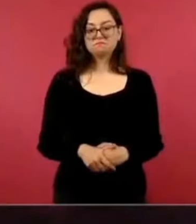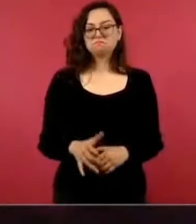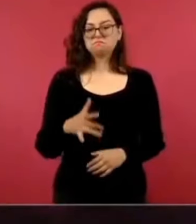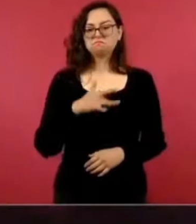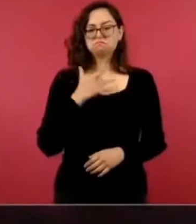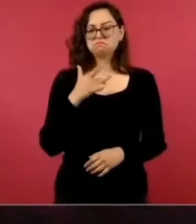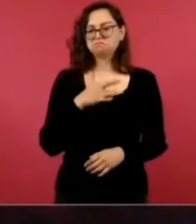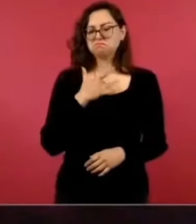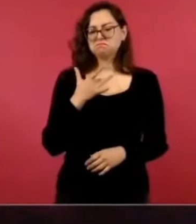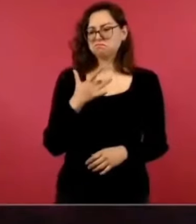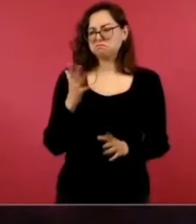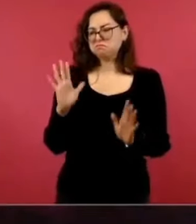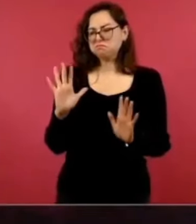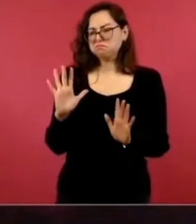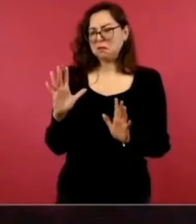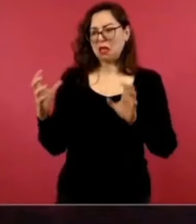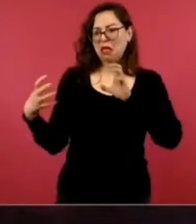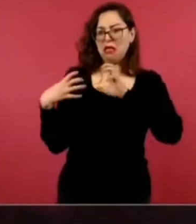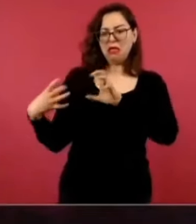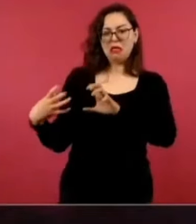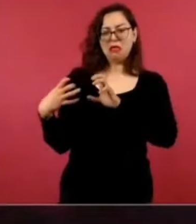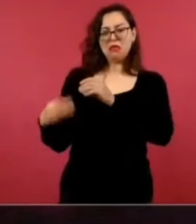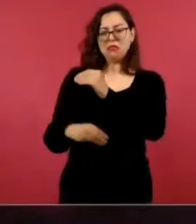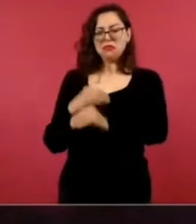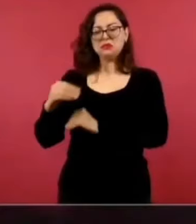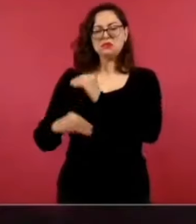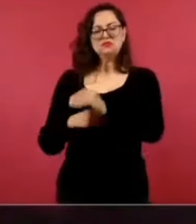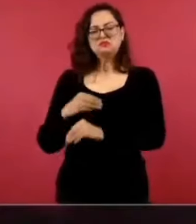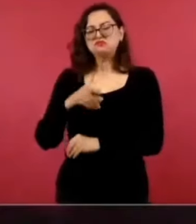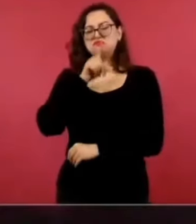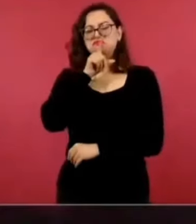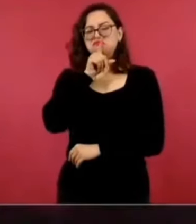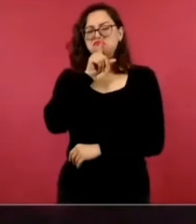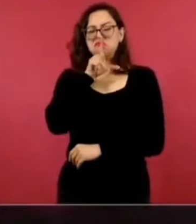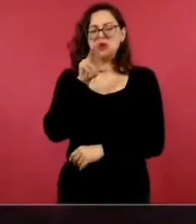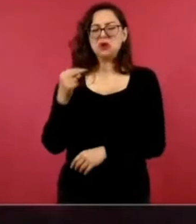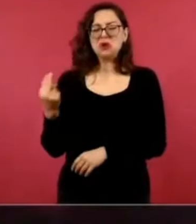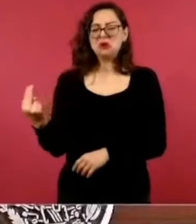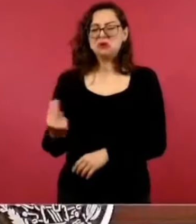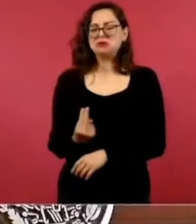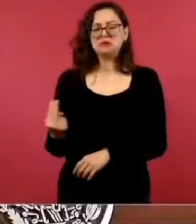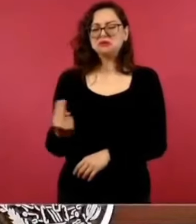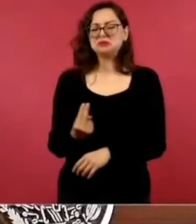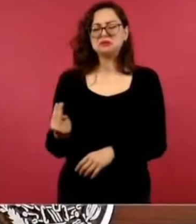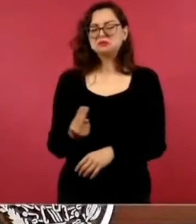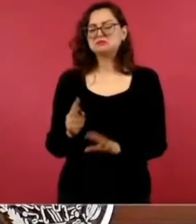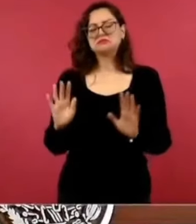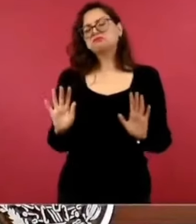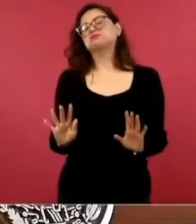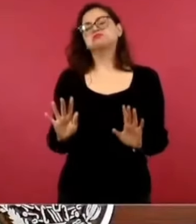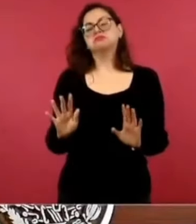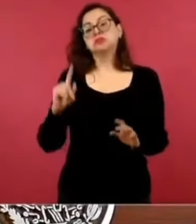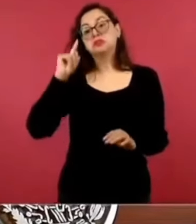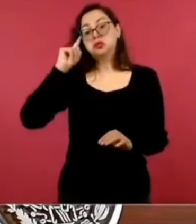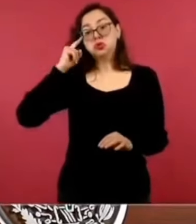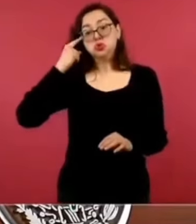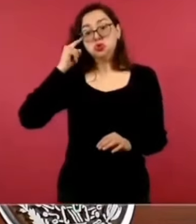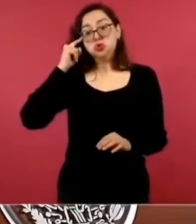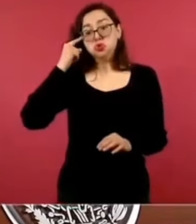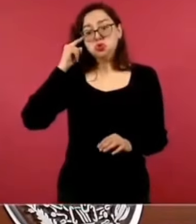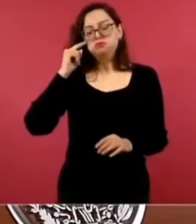engancharse, no enojarse, no caer en ninguna provocación